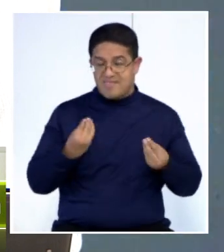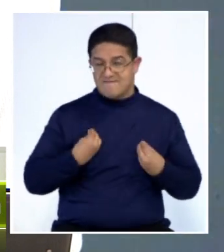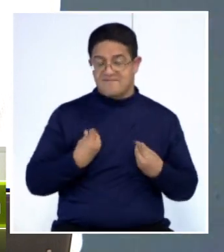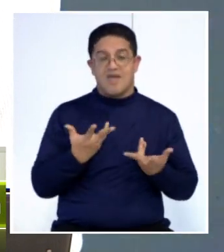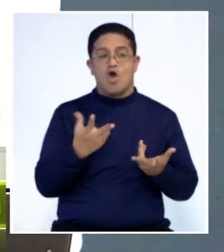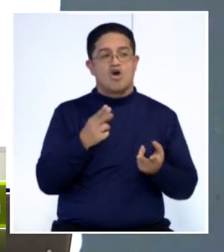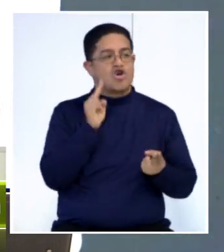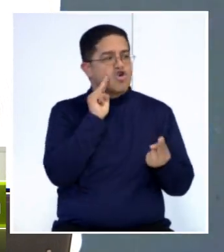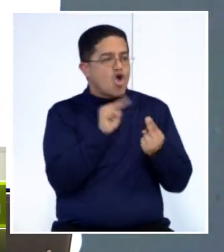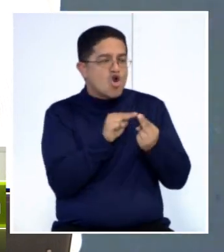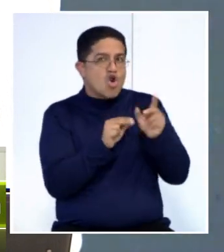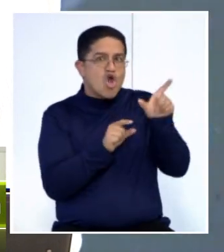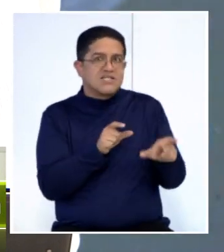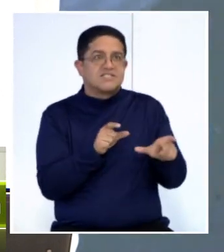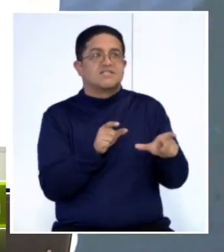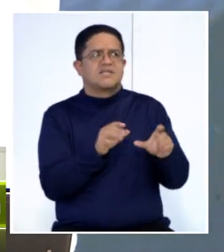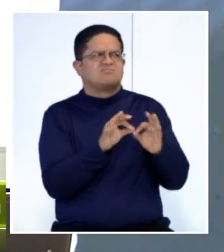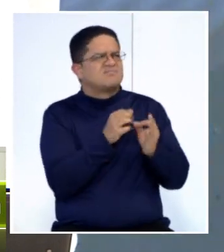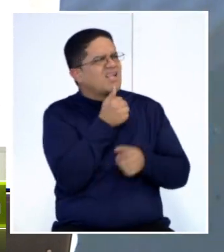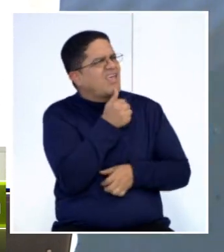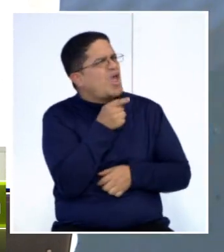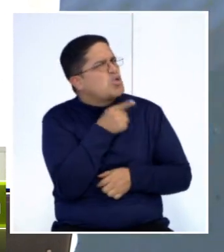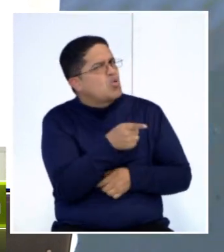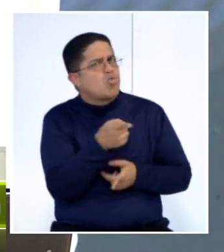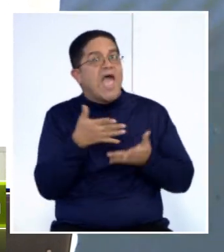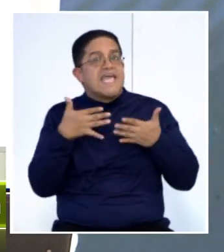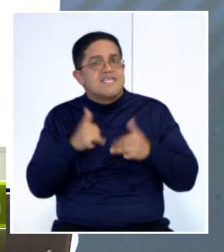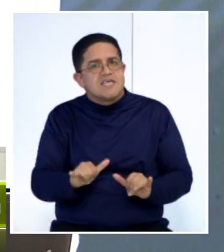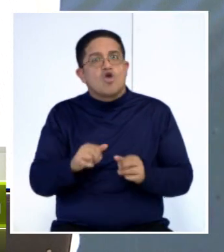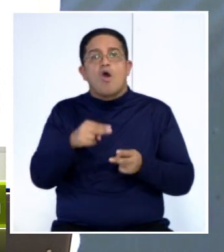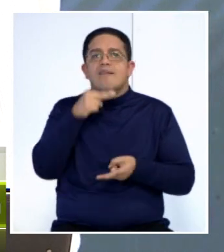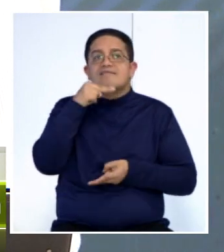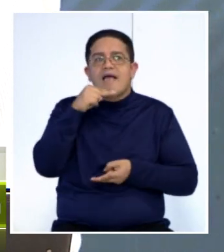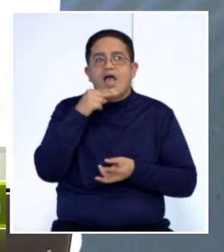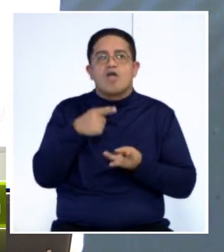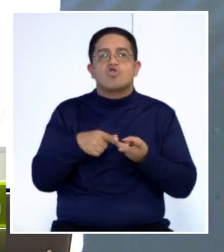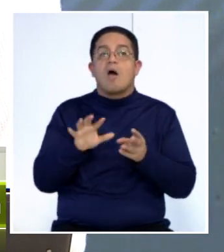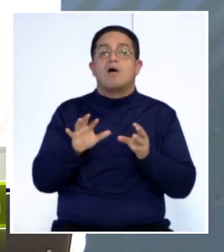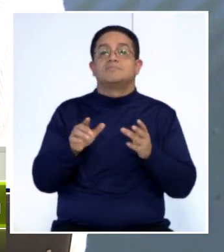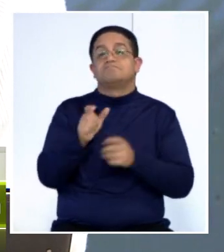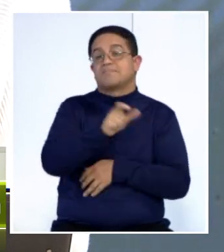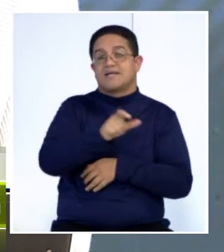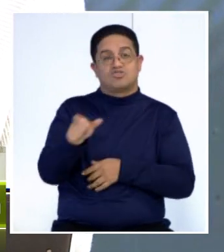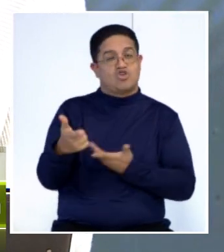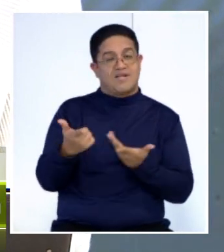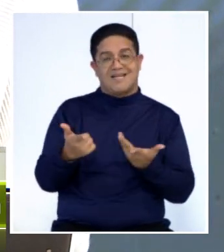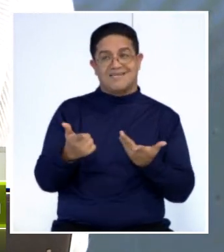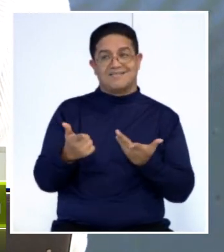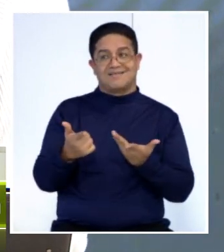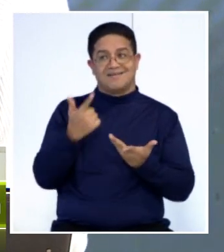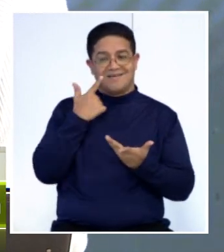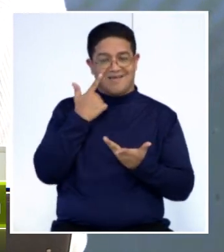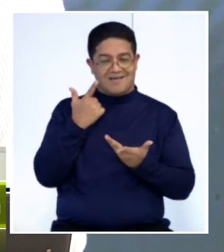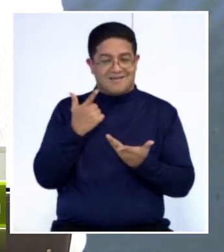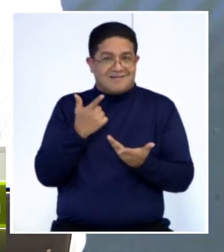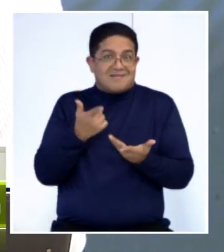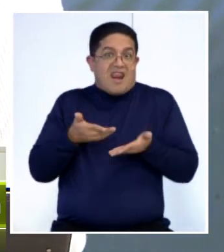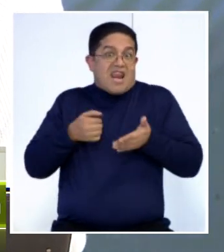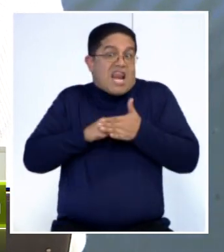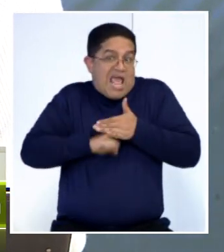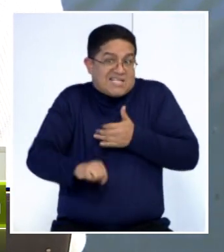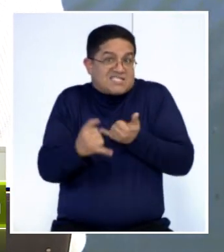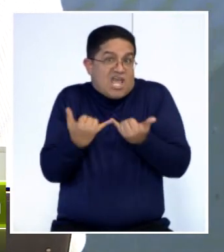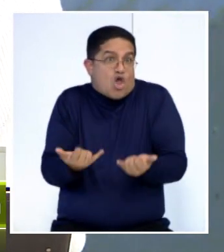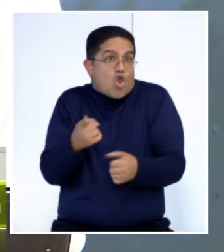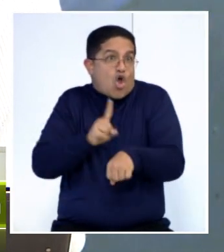reconozcan incluso a sus familiares recientes, a sus hijos, a sus nietos, personas que no están en esa memoria antigua. Es así